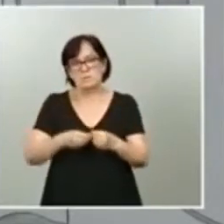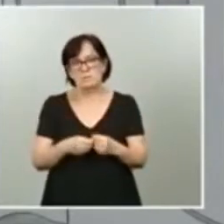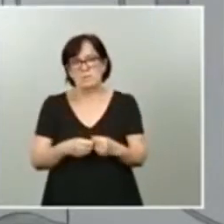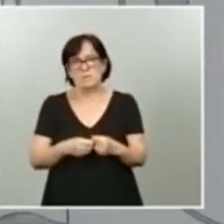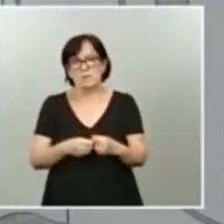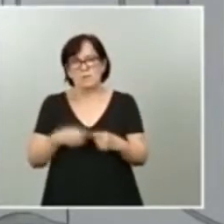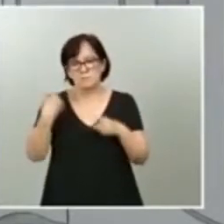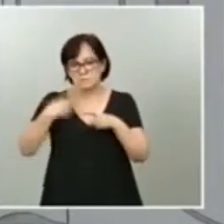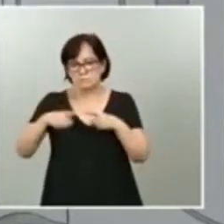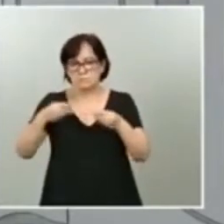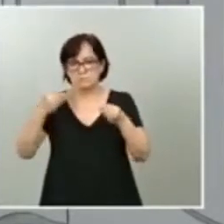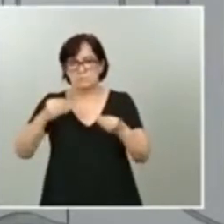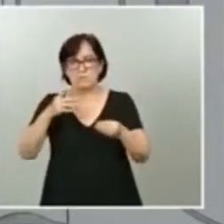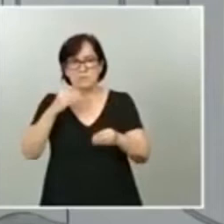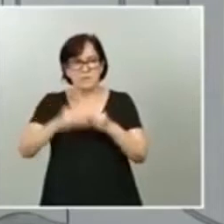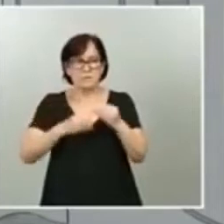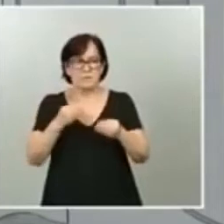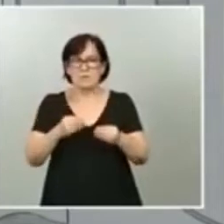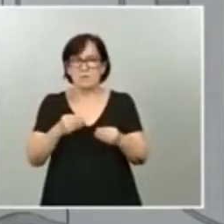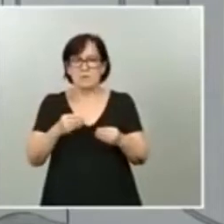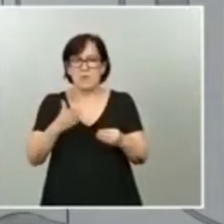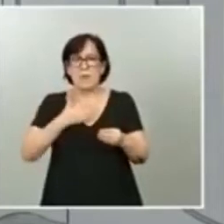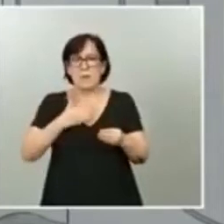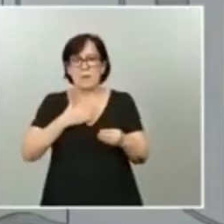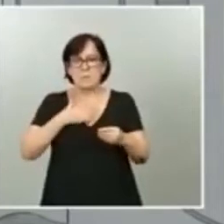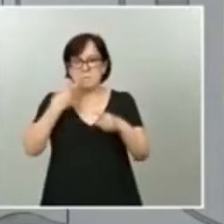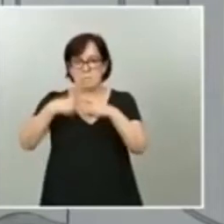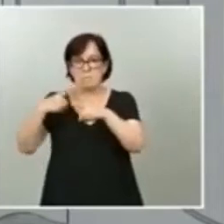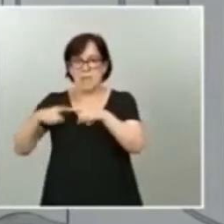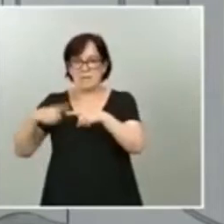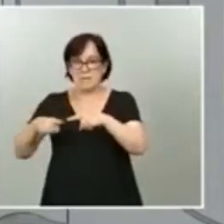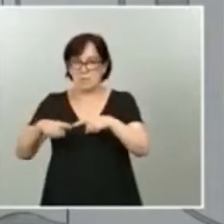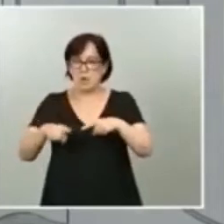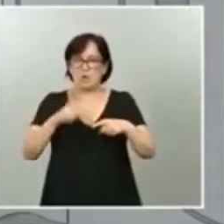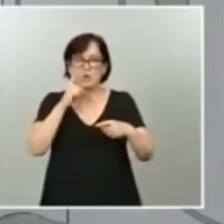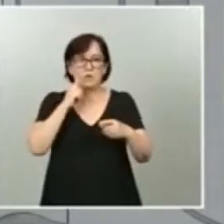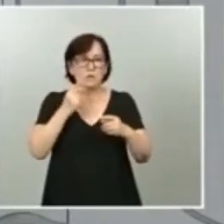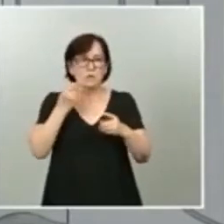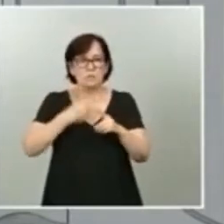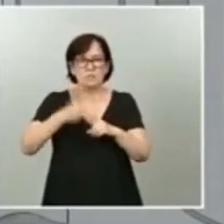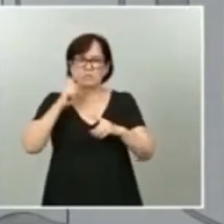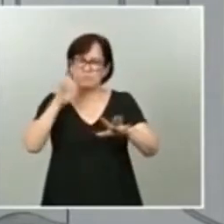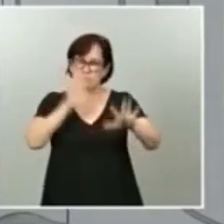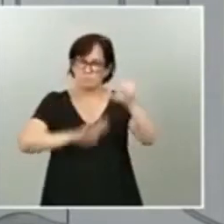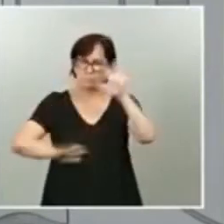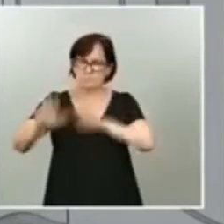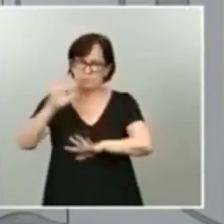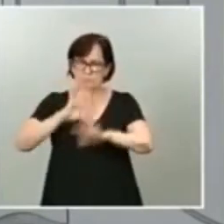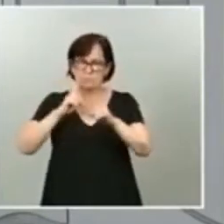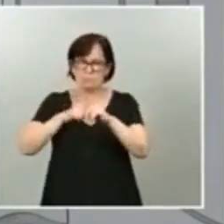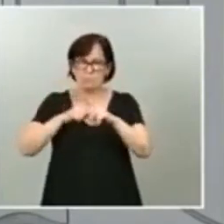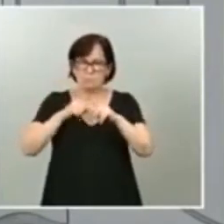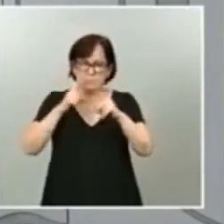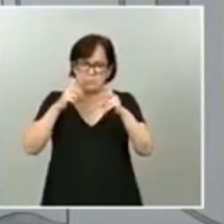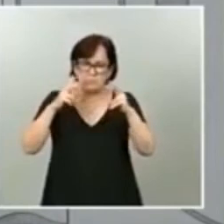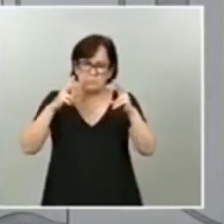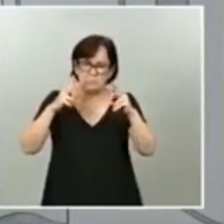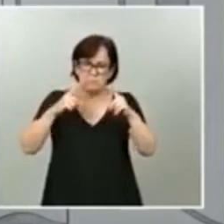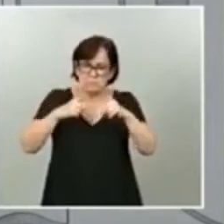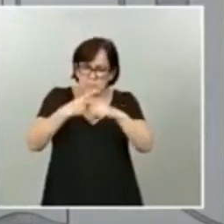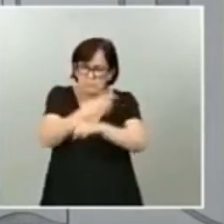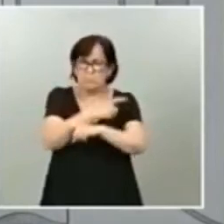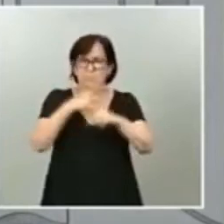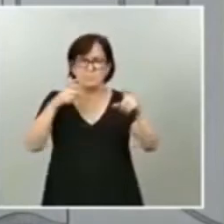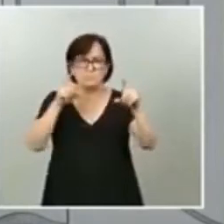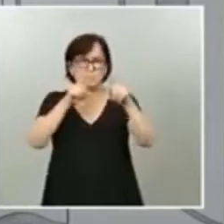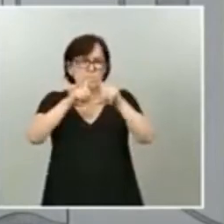que se producen en grandes patrimonios, con una elevadísima complejidad de los entramados societarios, que en un momento determinado